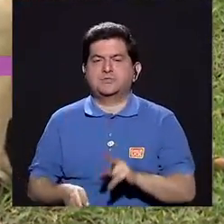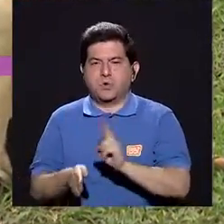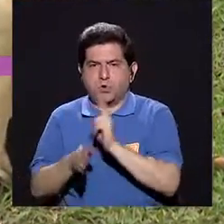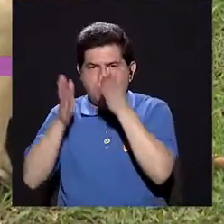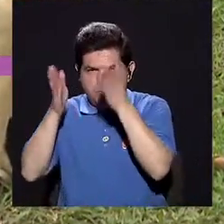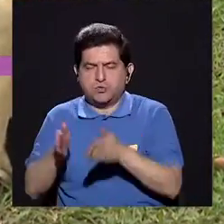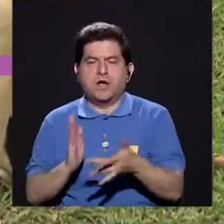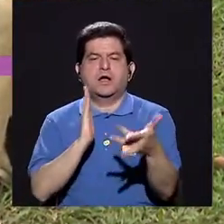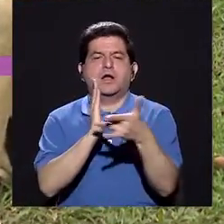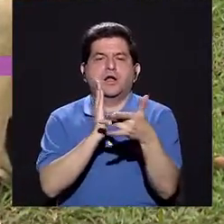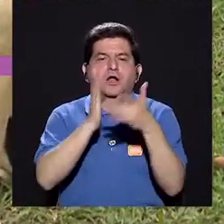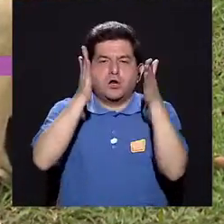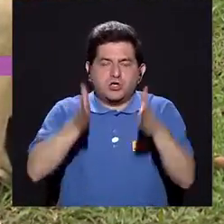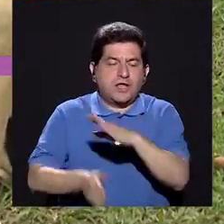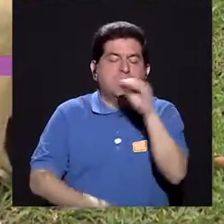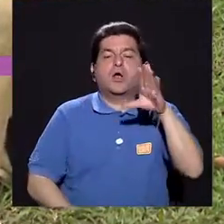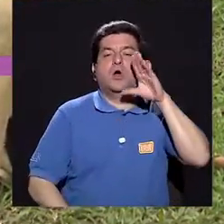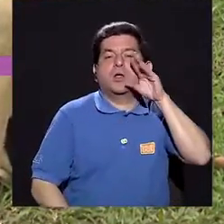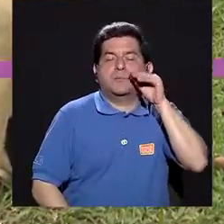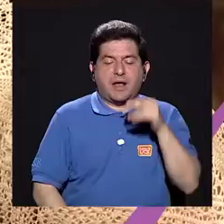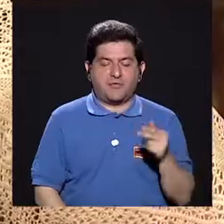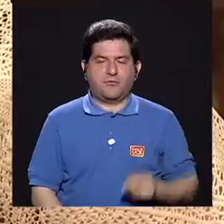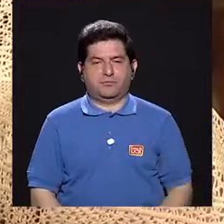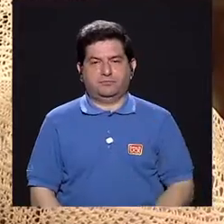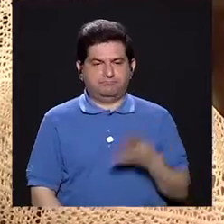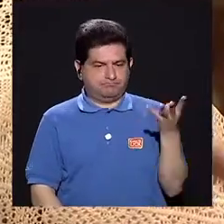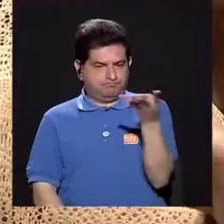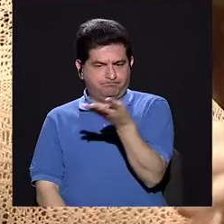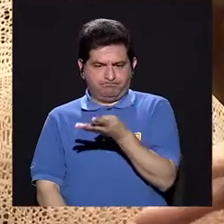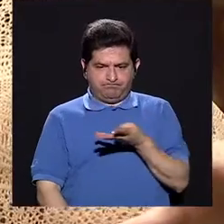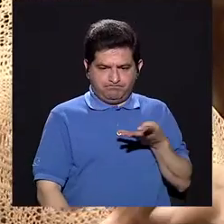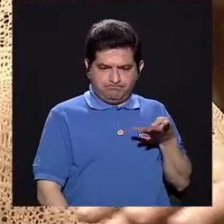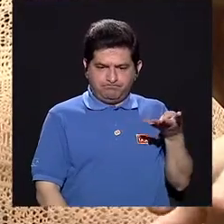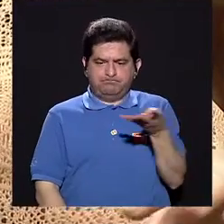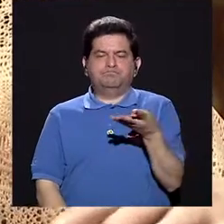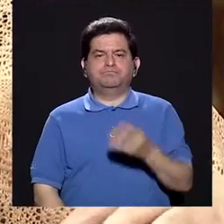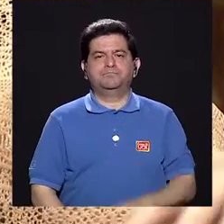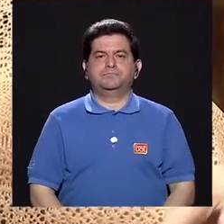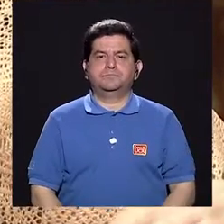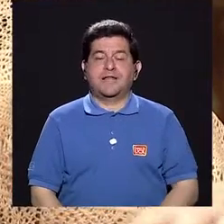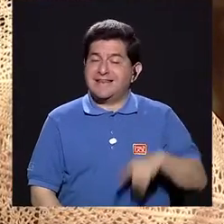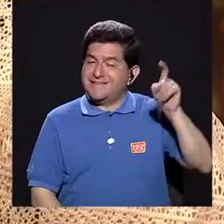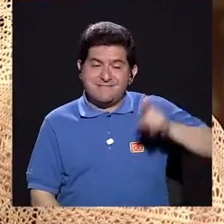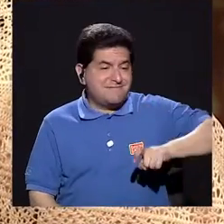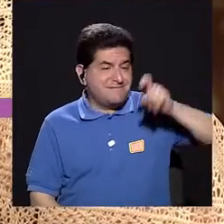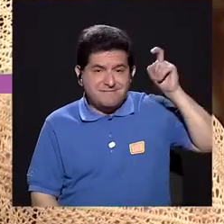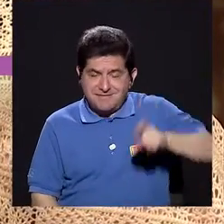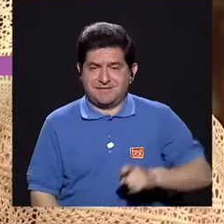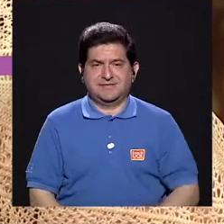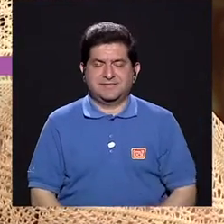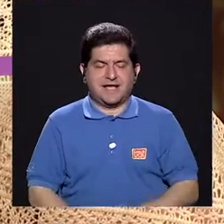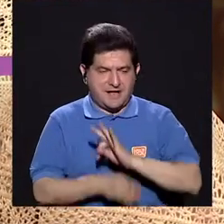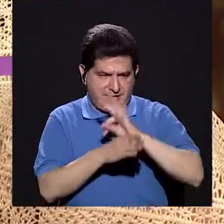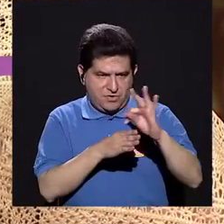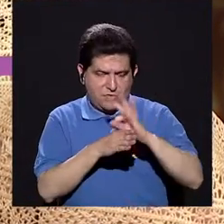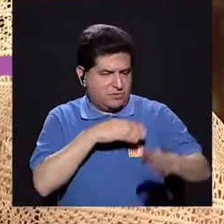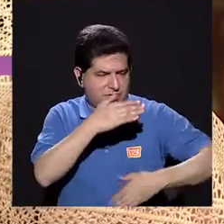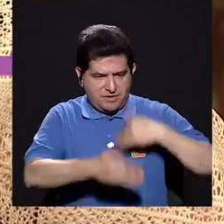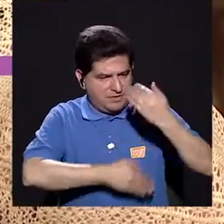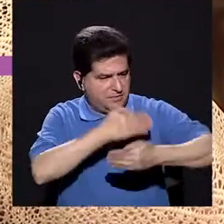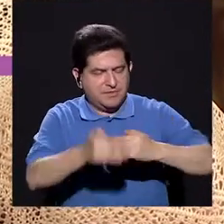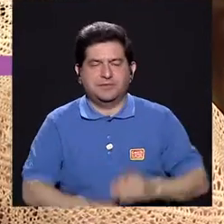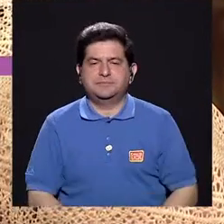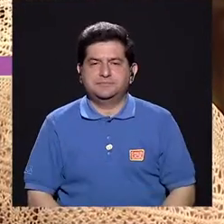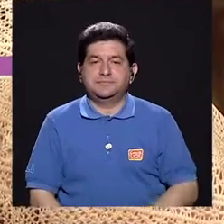el técnico y el perro. Eso es lo elemental para que haya una terapia.